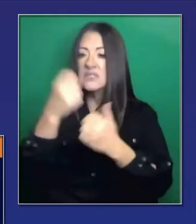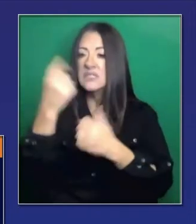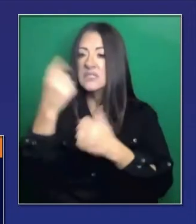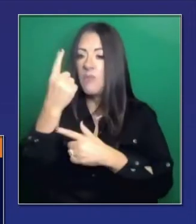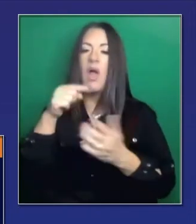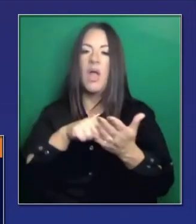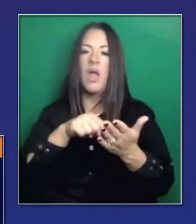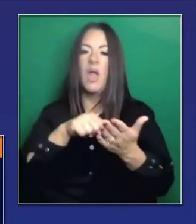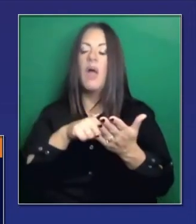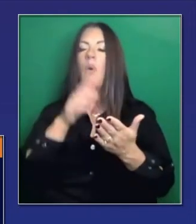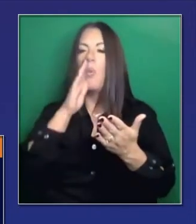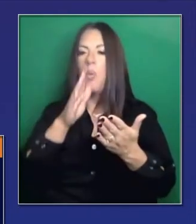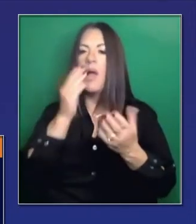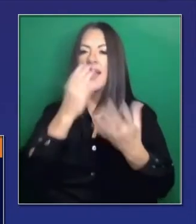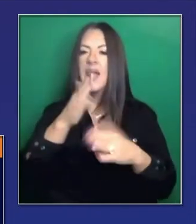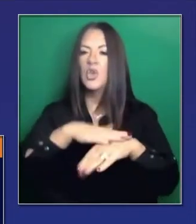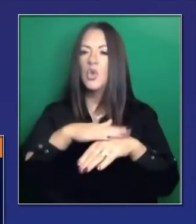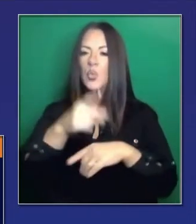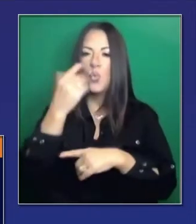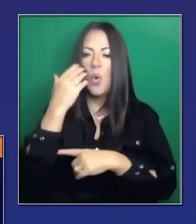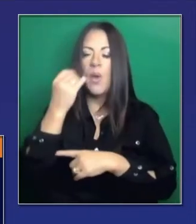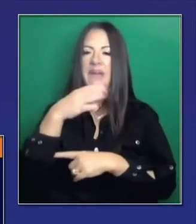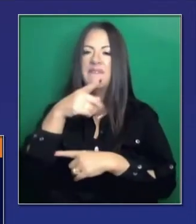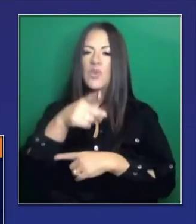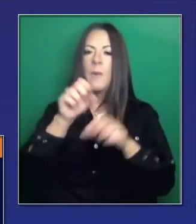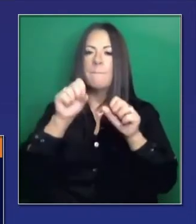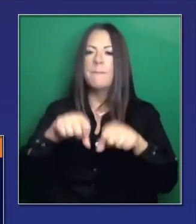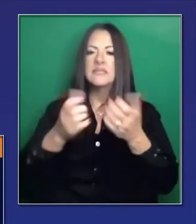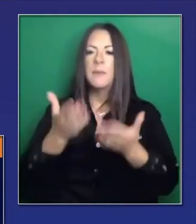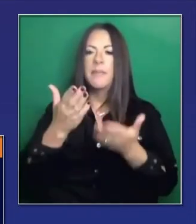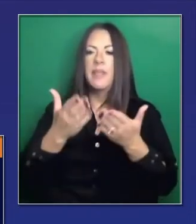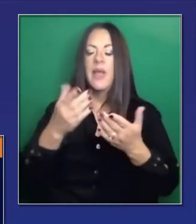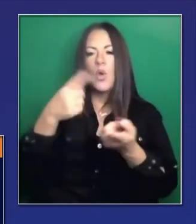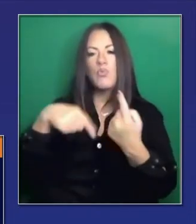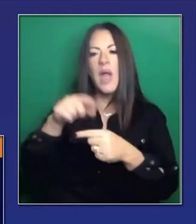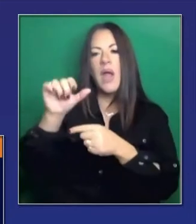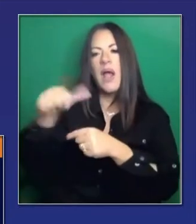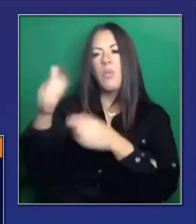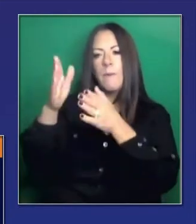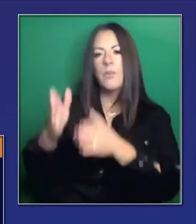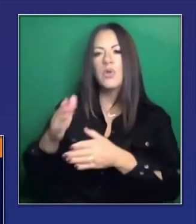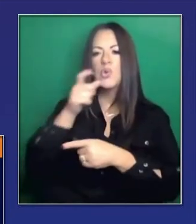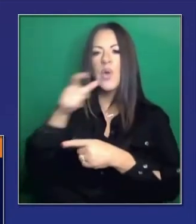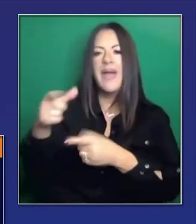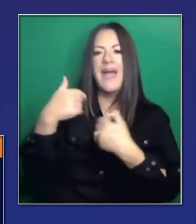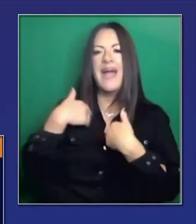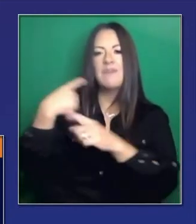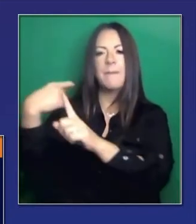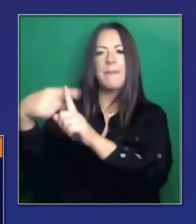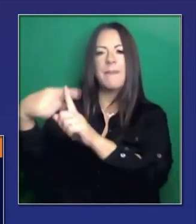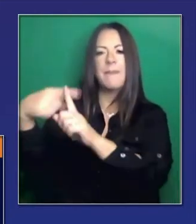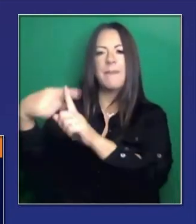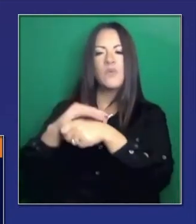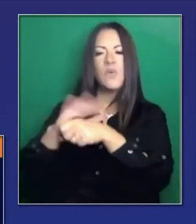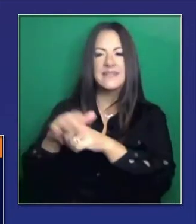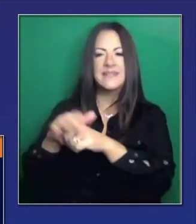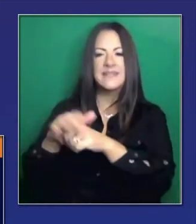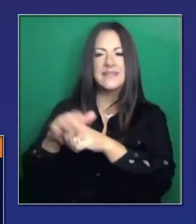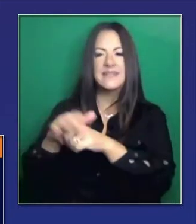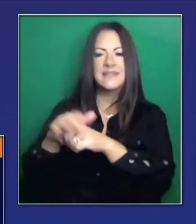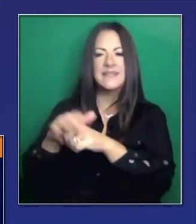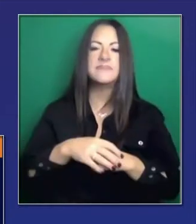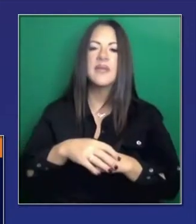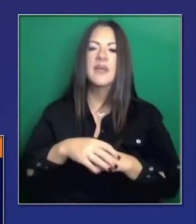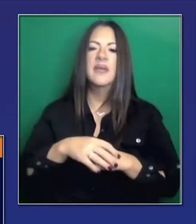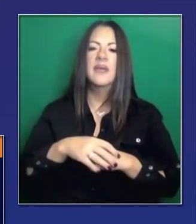cerca de alguien que contrajo COVID-19. Y hemos hablado mucho de este sistema de